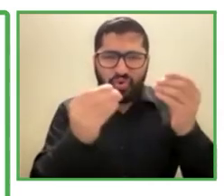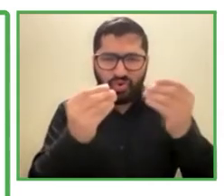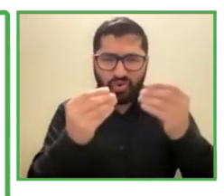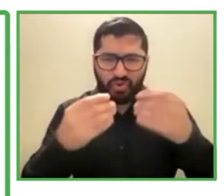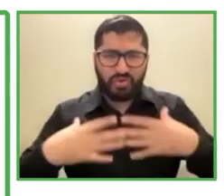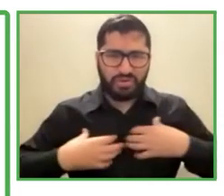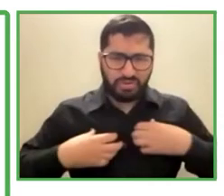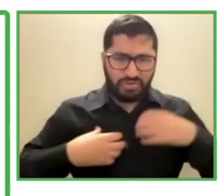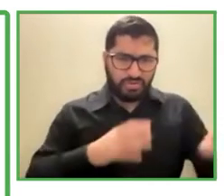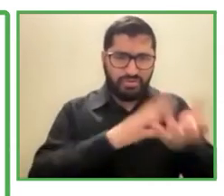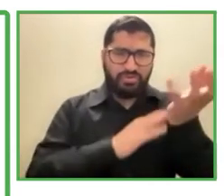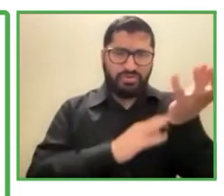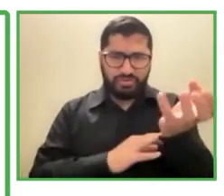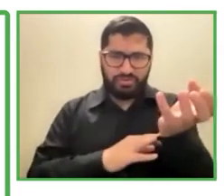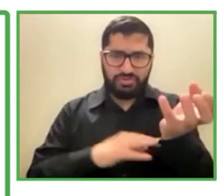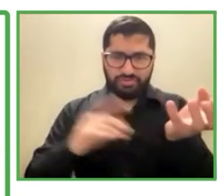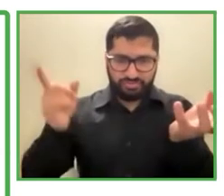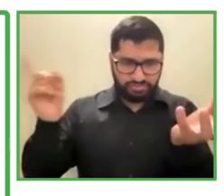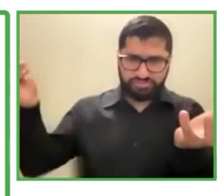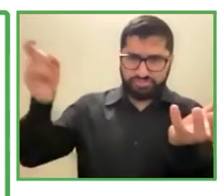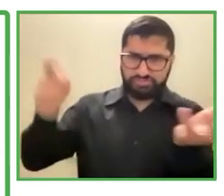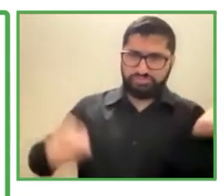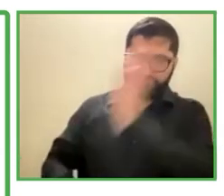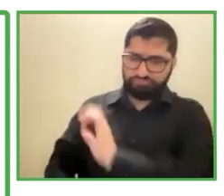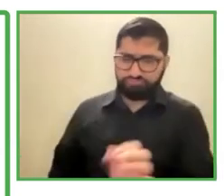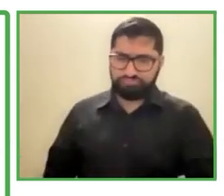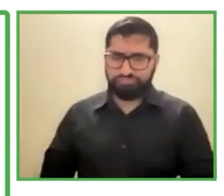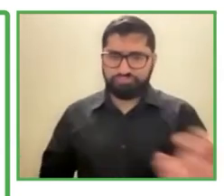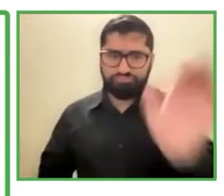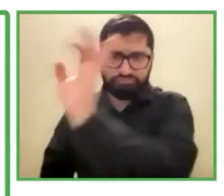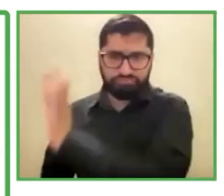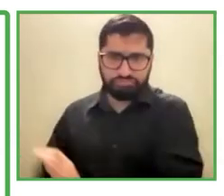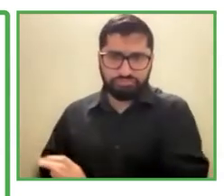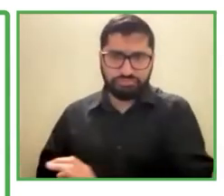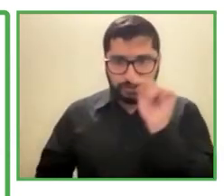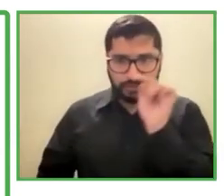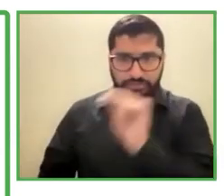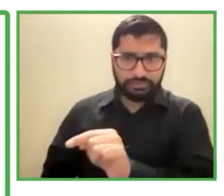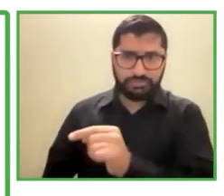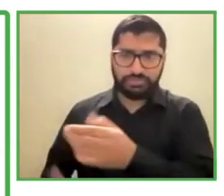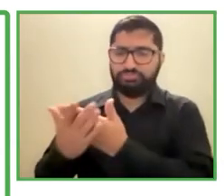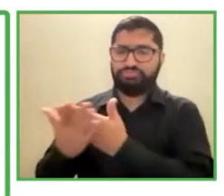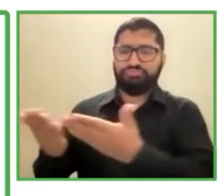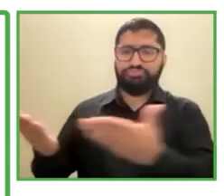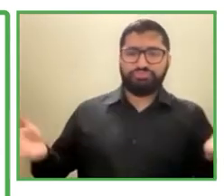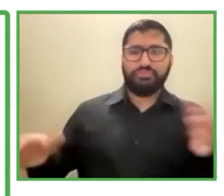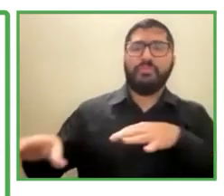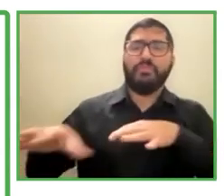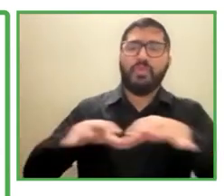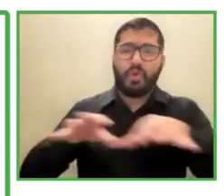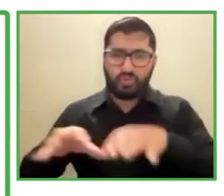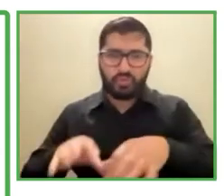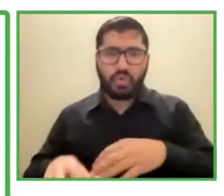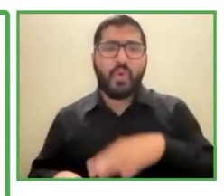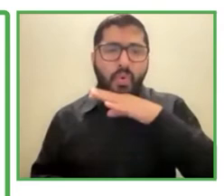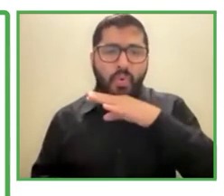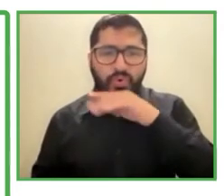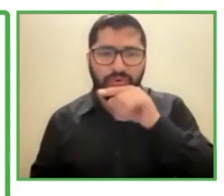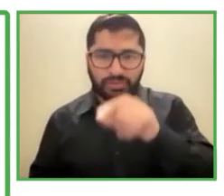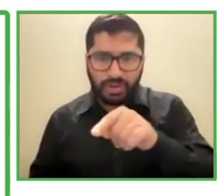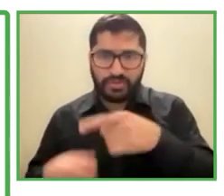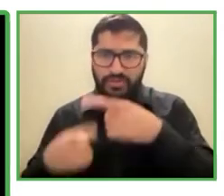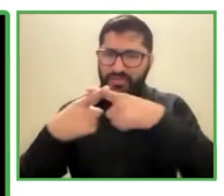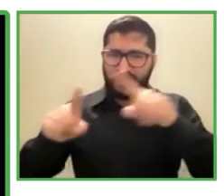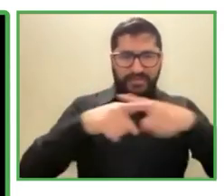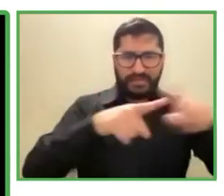ahí se muestran los productos son diferentes productos que se utilizan en las diferentes partes del auto como los neumatos los billos